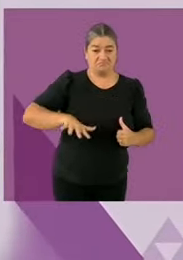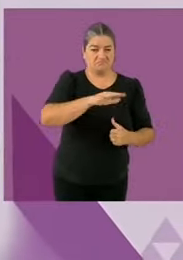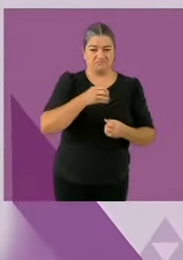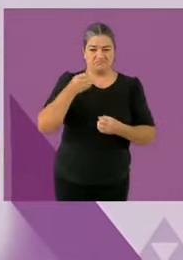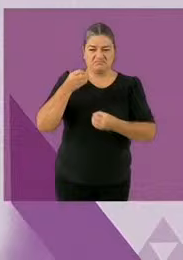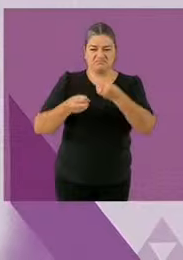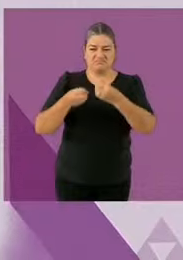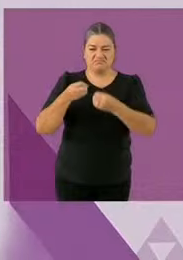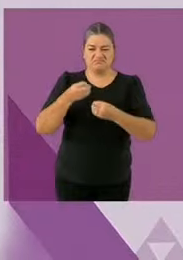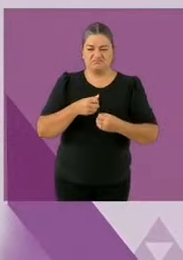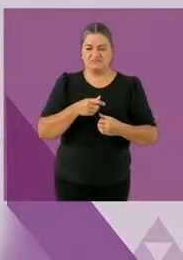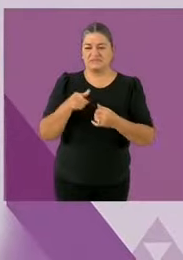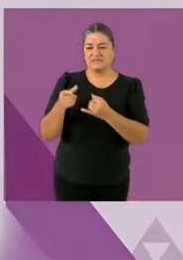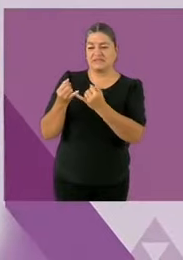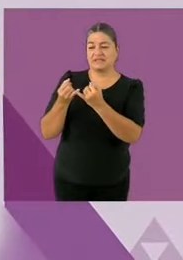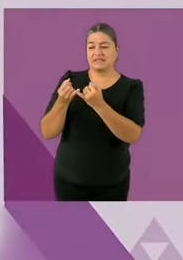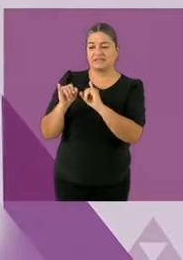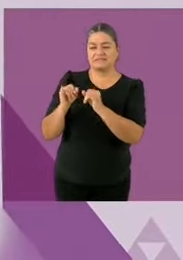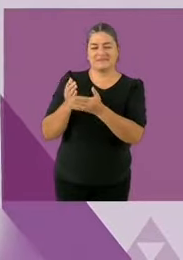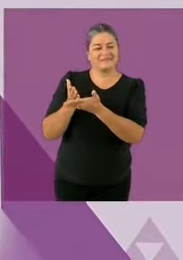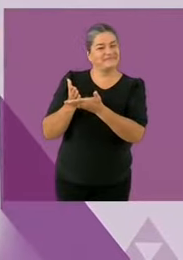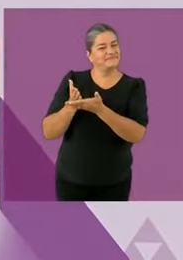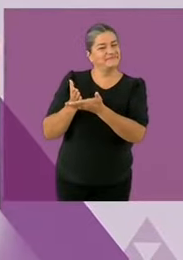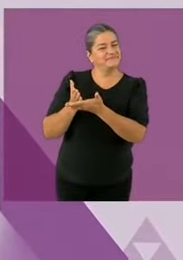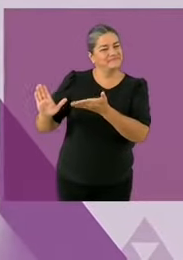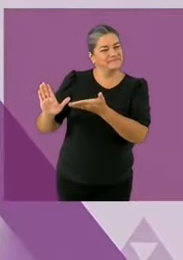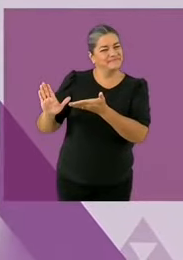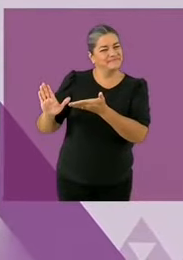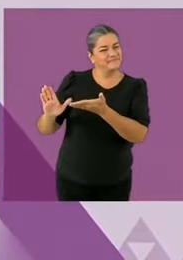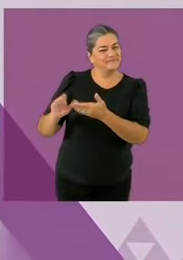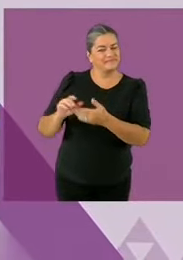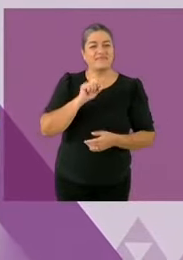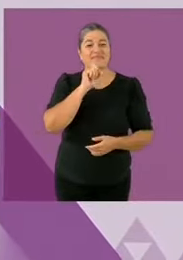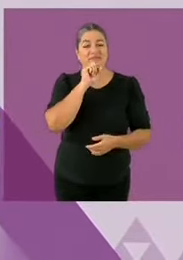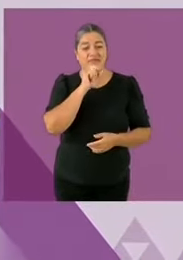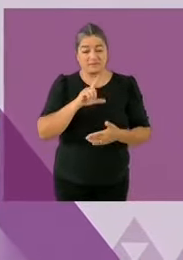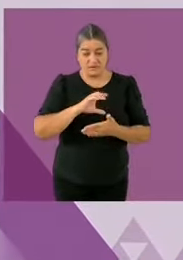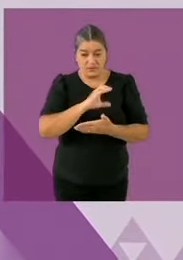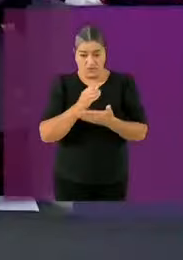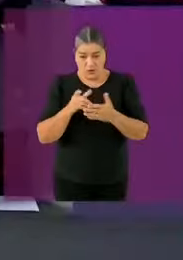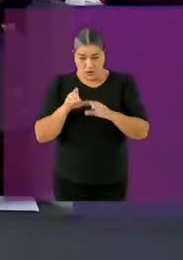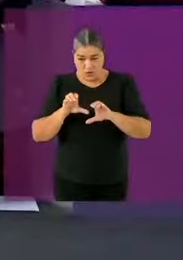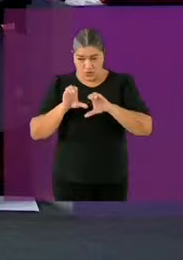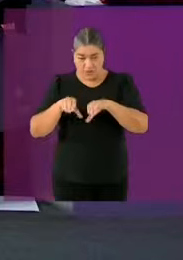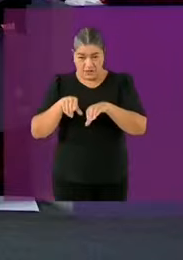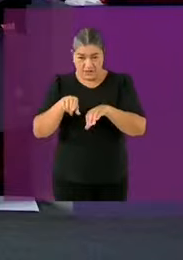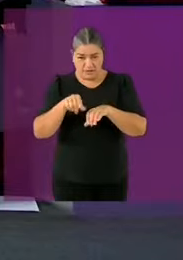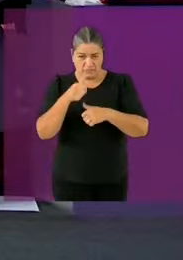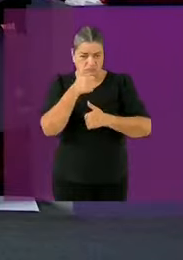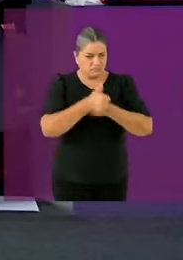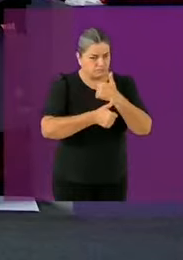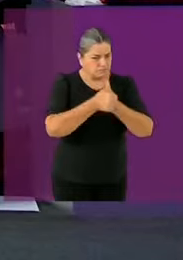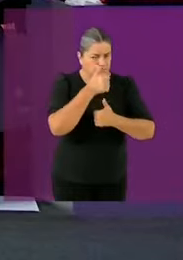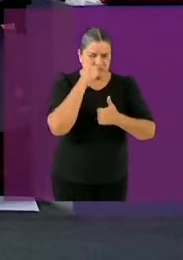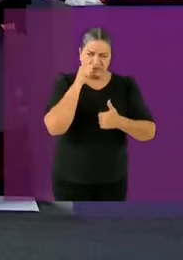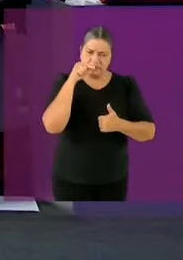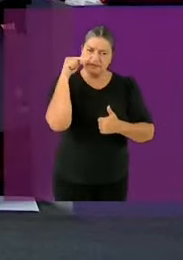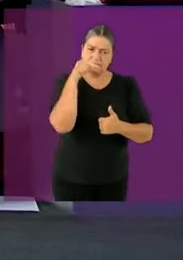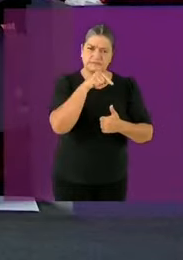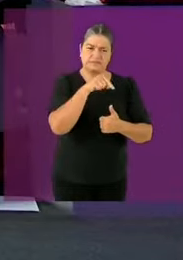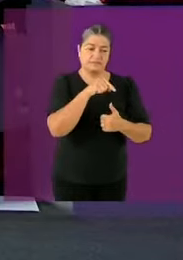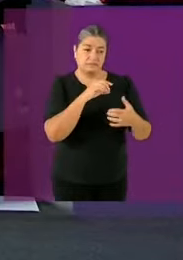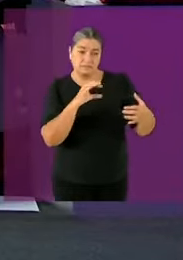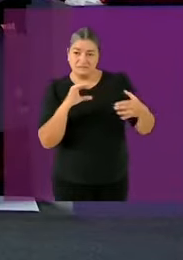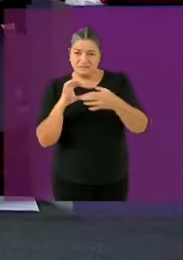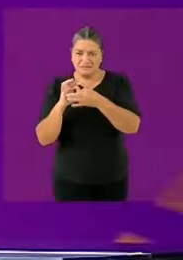de manera ciudadana a través de un concurso sin que pertenezca a ningún partido político. Esa sería mi propuesta. Muy bien. Sobre este